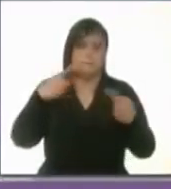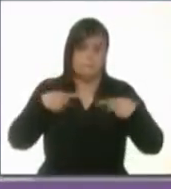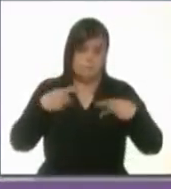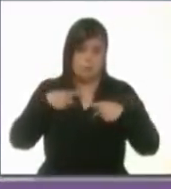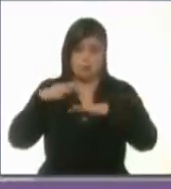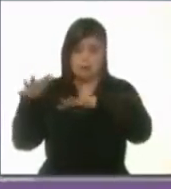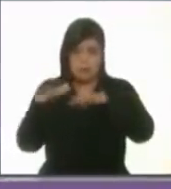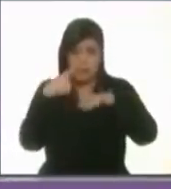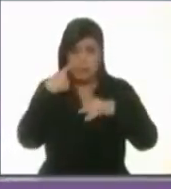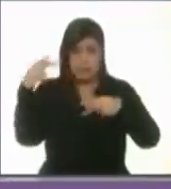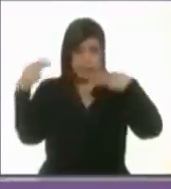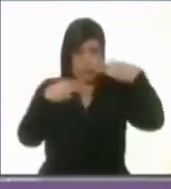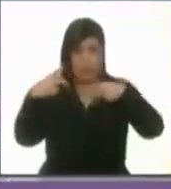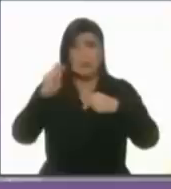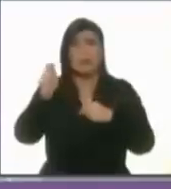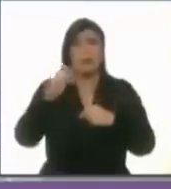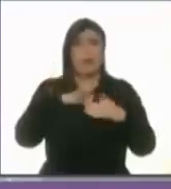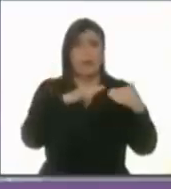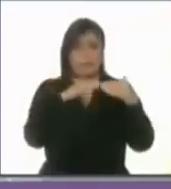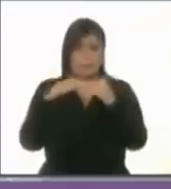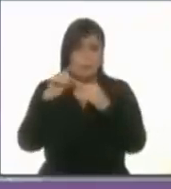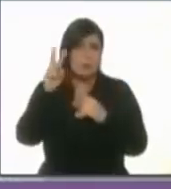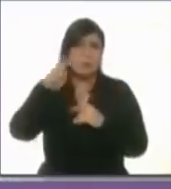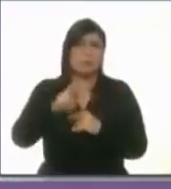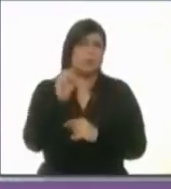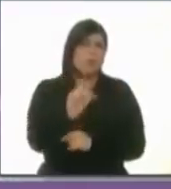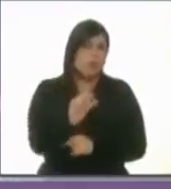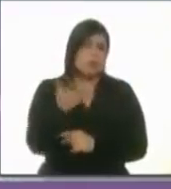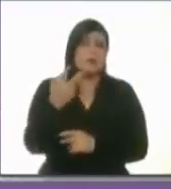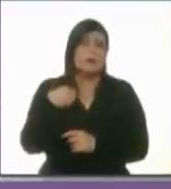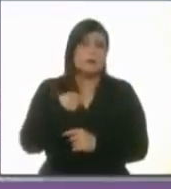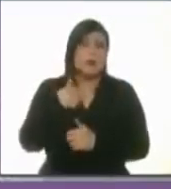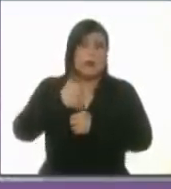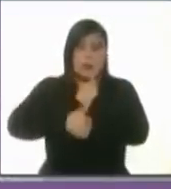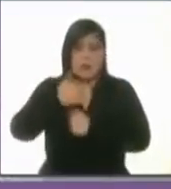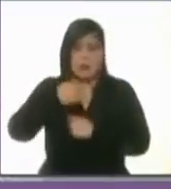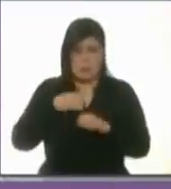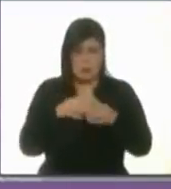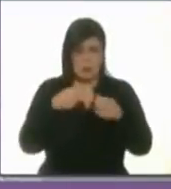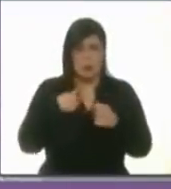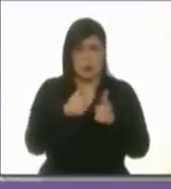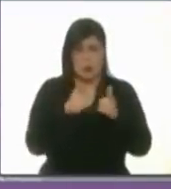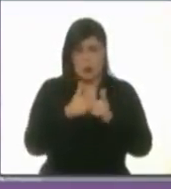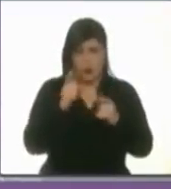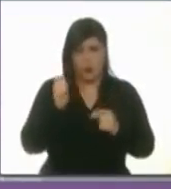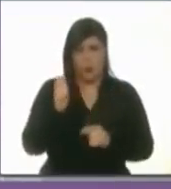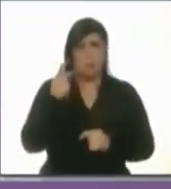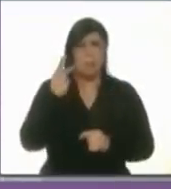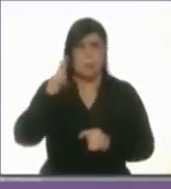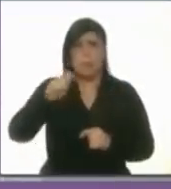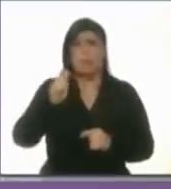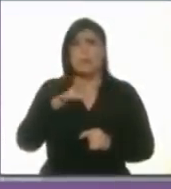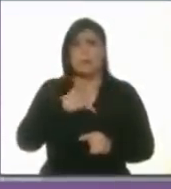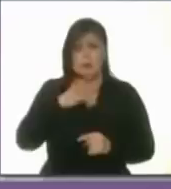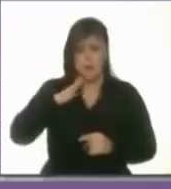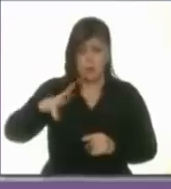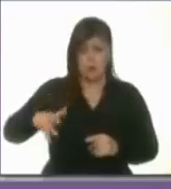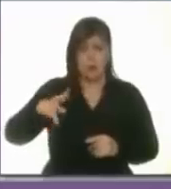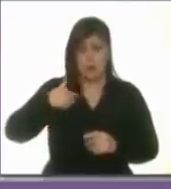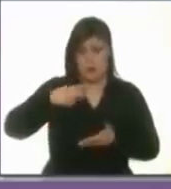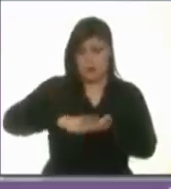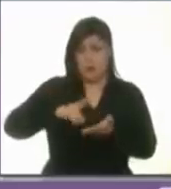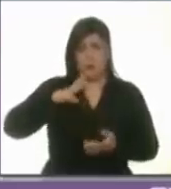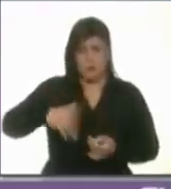participación como democrática contender por un partido como Nueva Alianza es un honor aunque